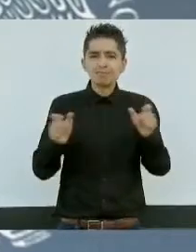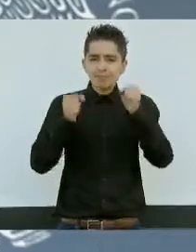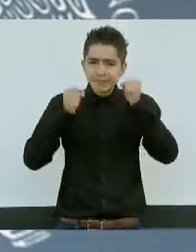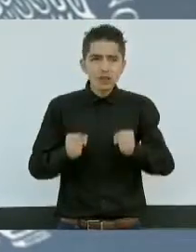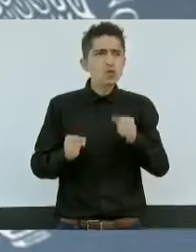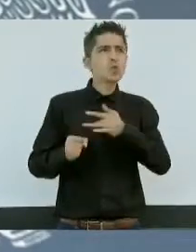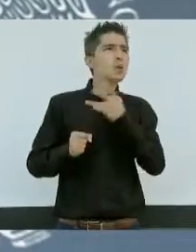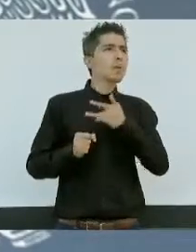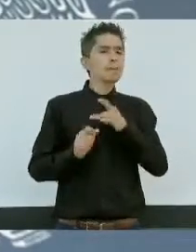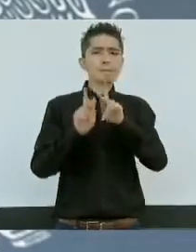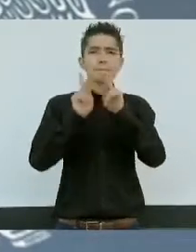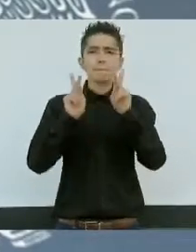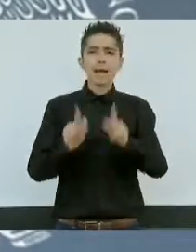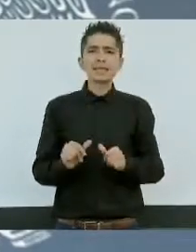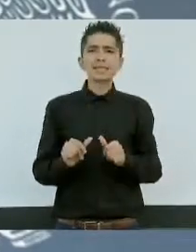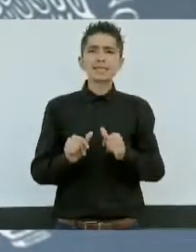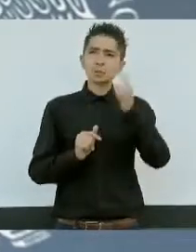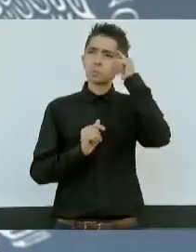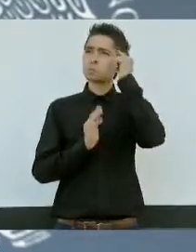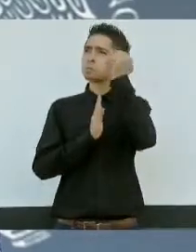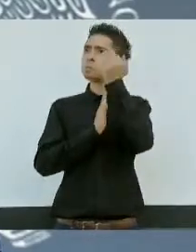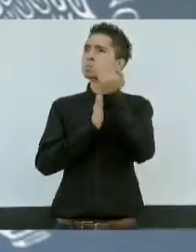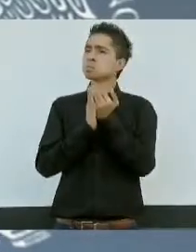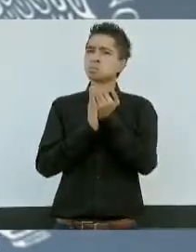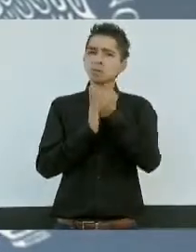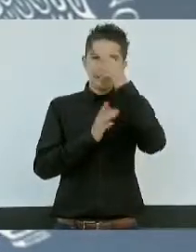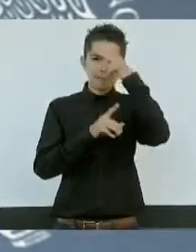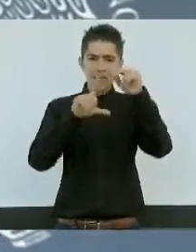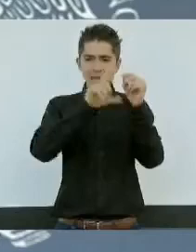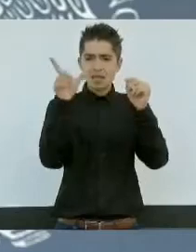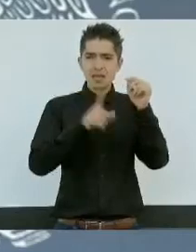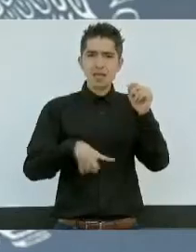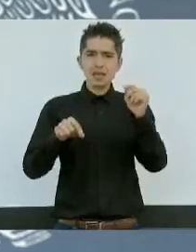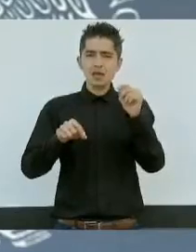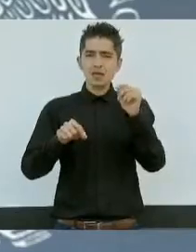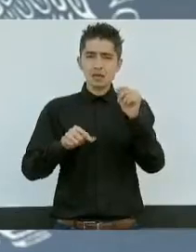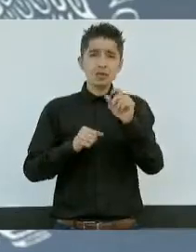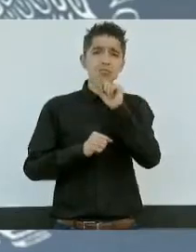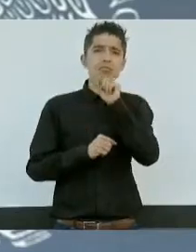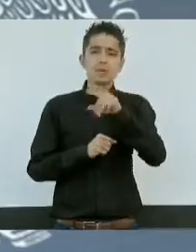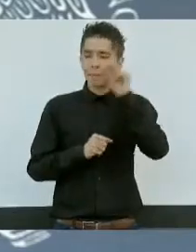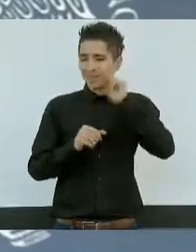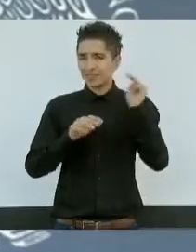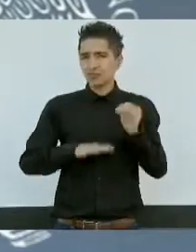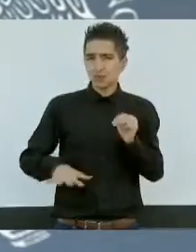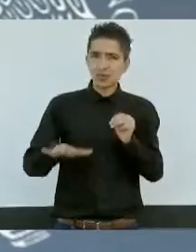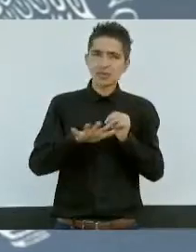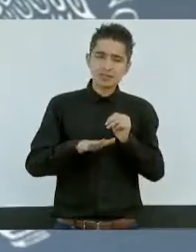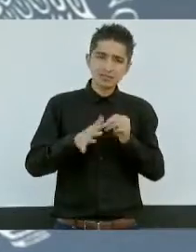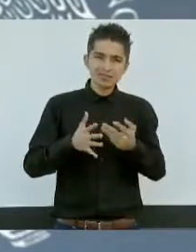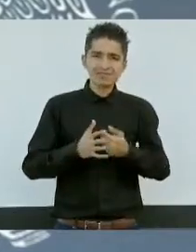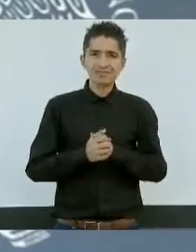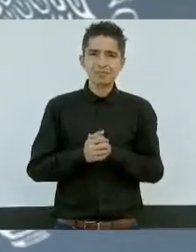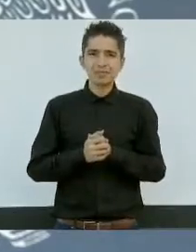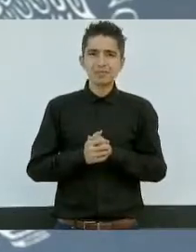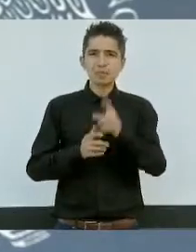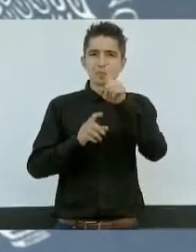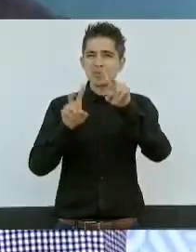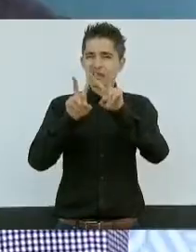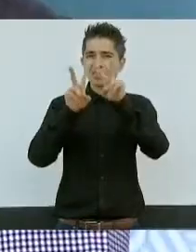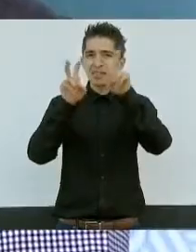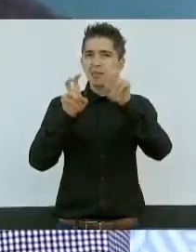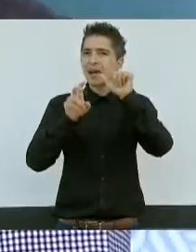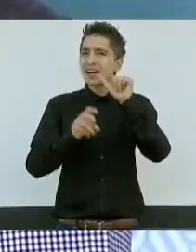y la tranquilidad de los mexicanos y, por supuesto, de los michoacanos. Un tema que ayer le